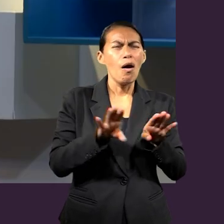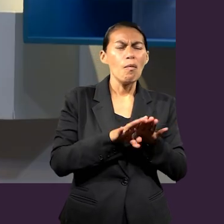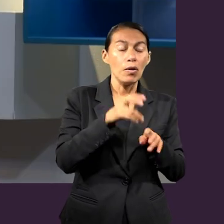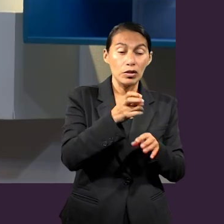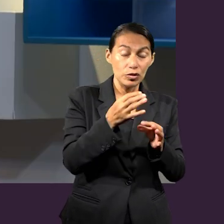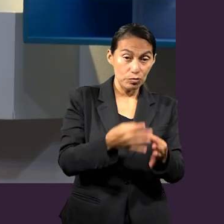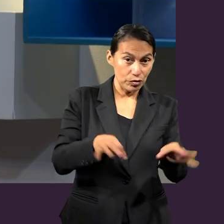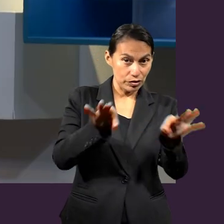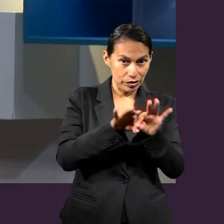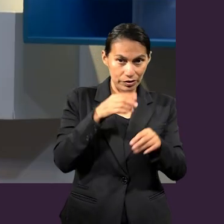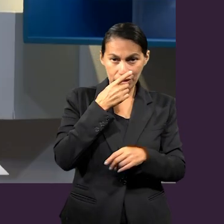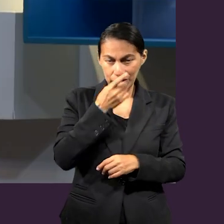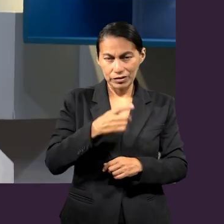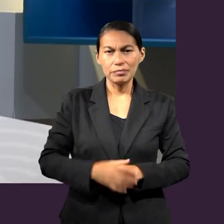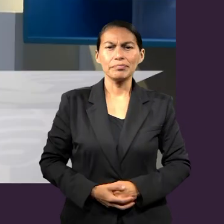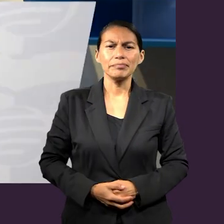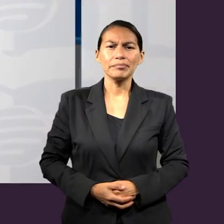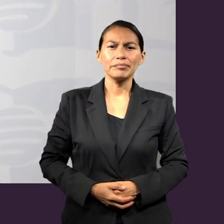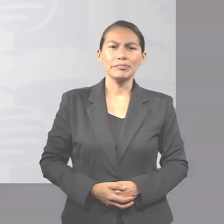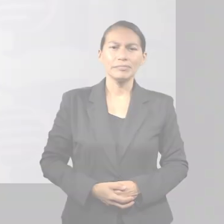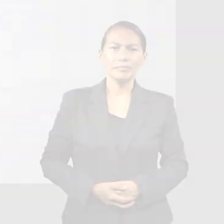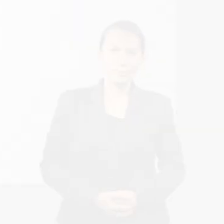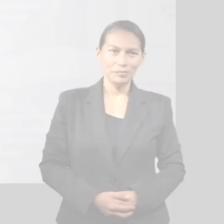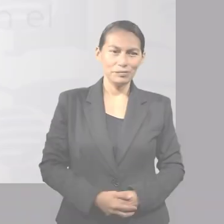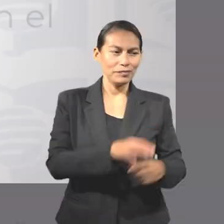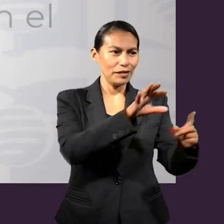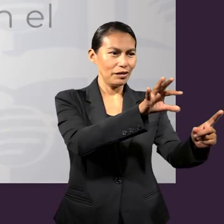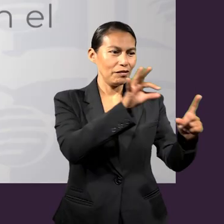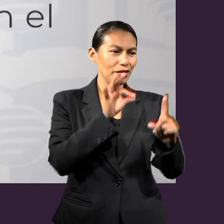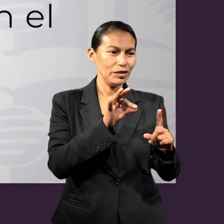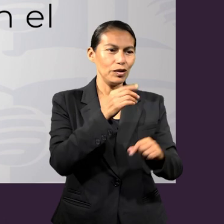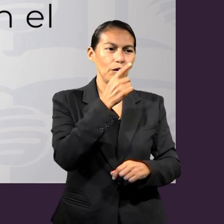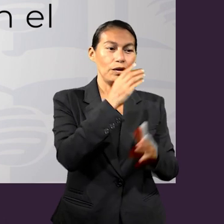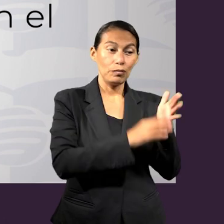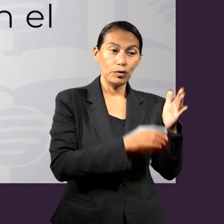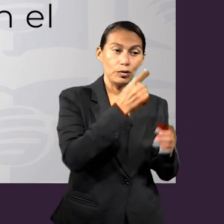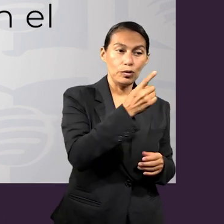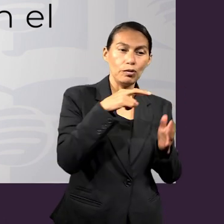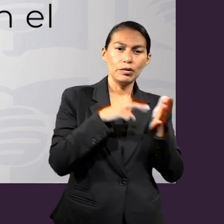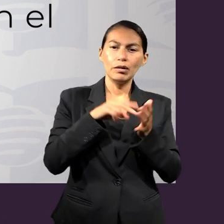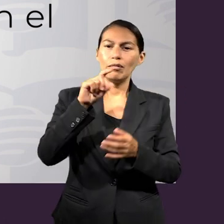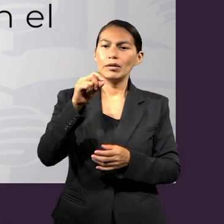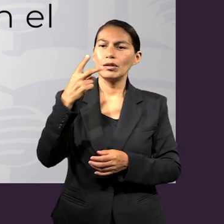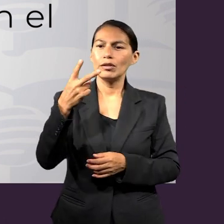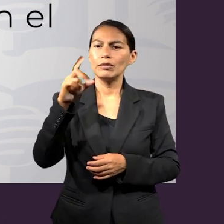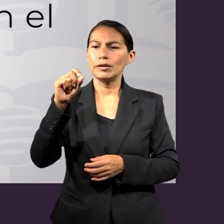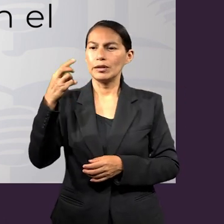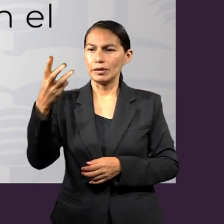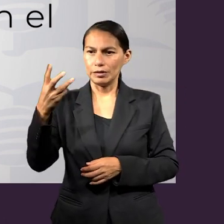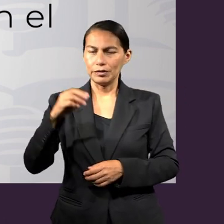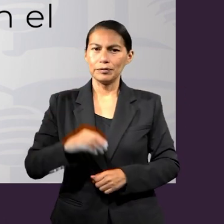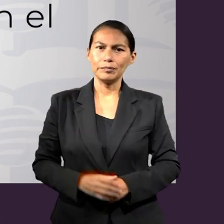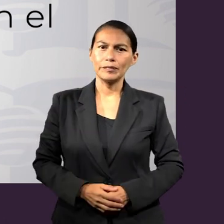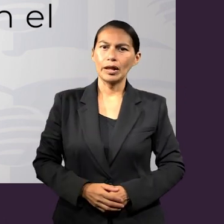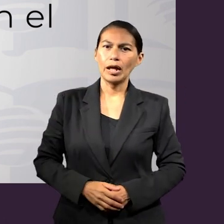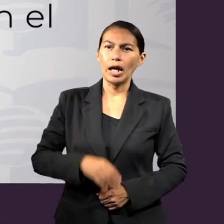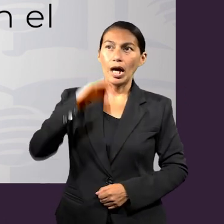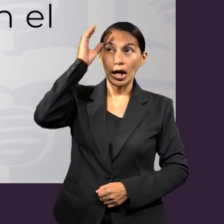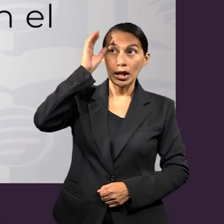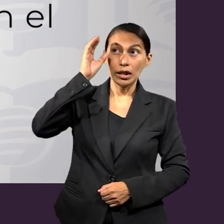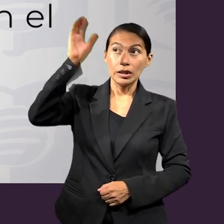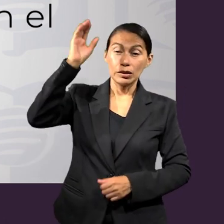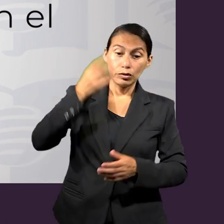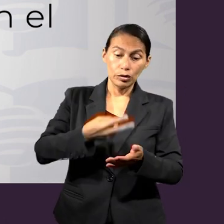también puede manejar este asunto tan importante. La pregunta sería para el experto, ¿qué beneficios ofrece a su iglesia la